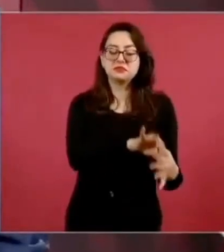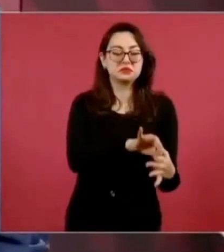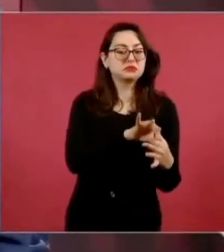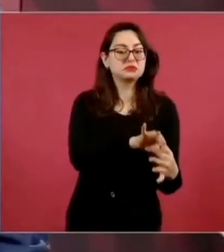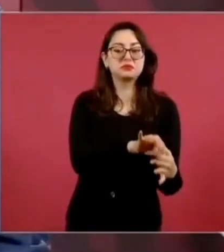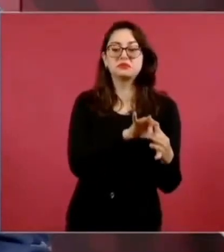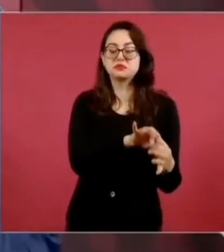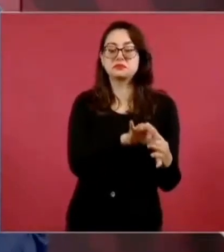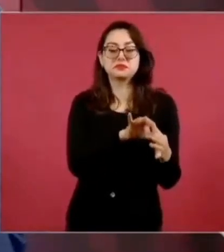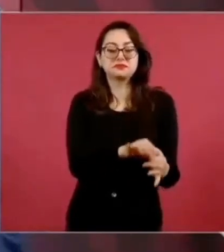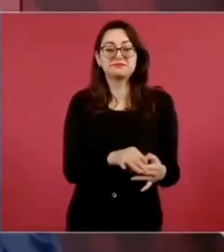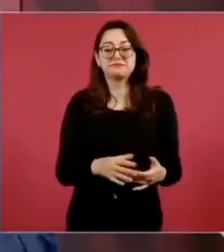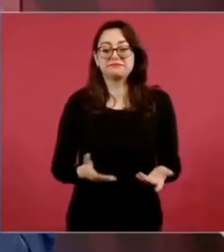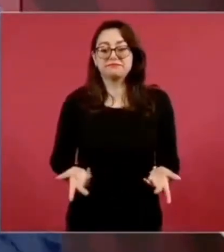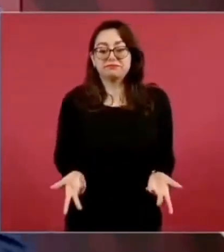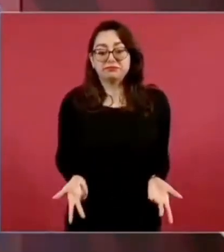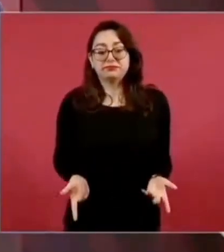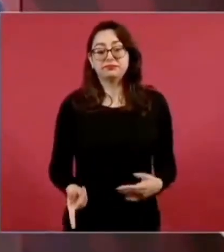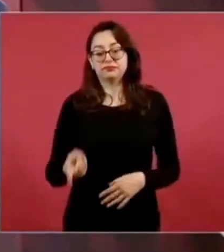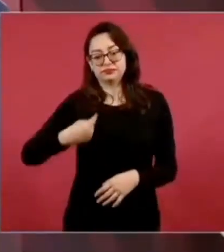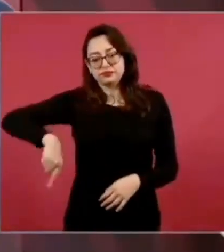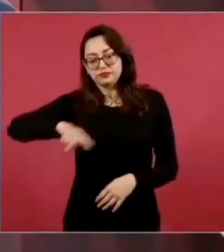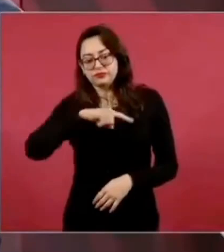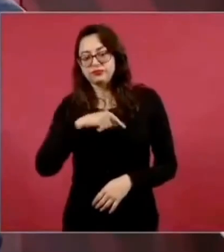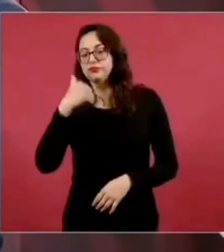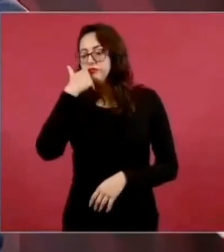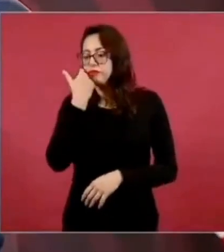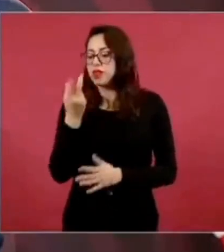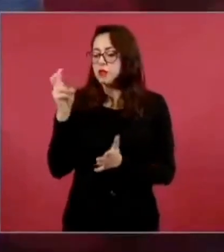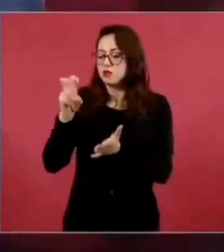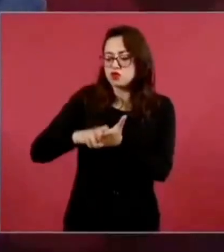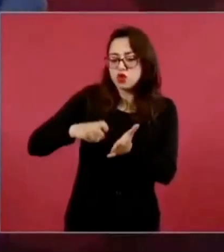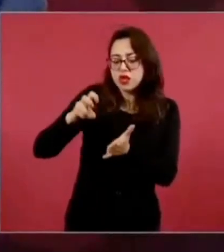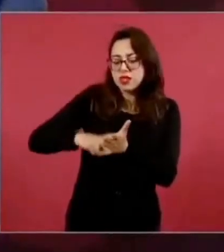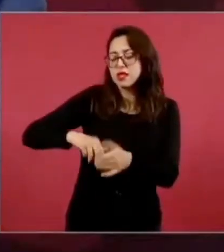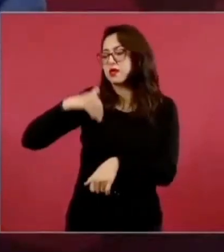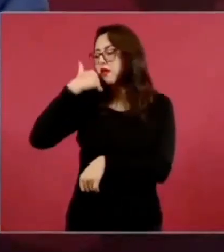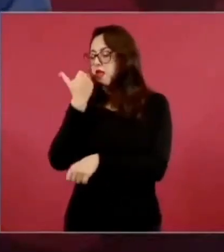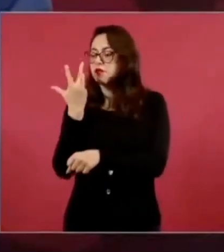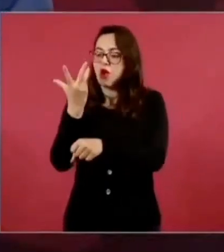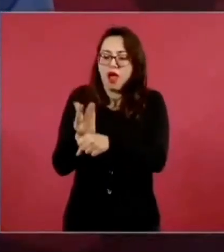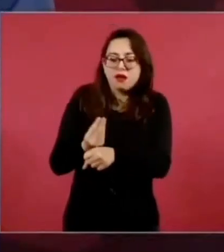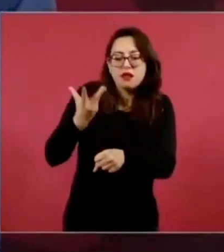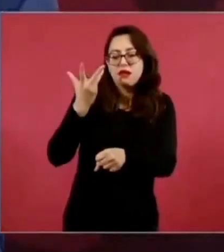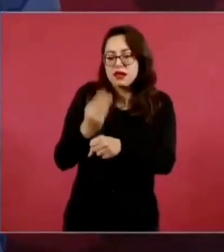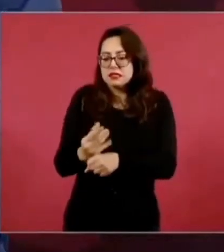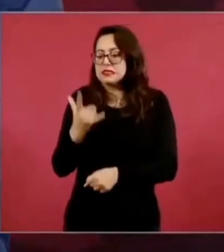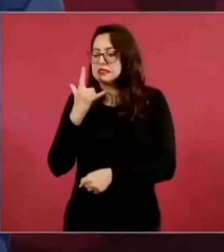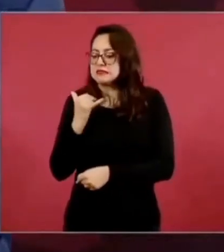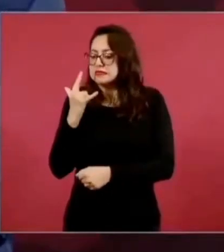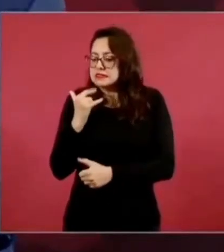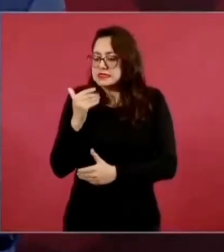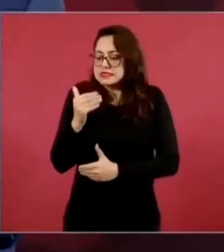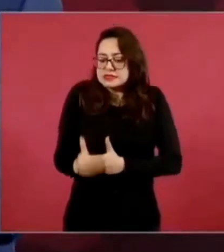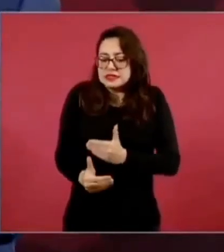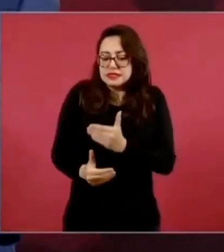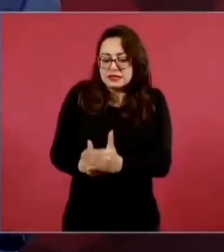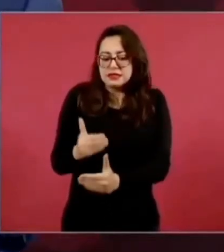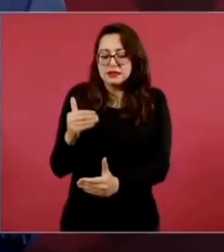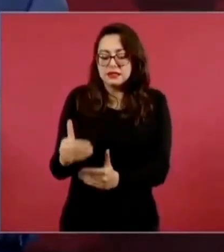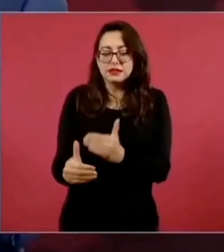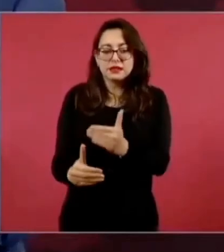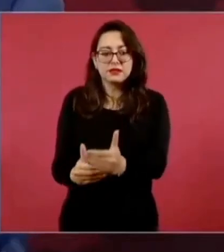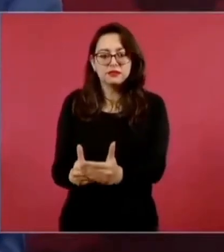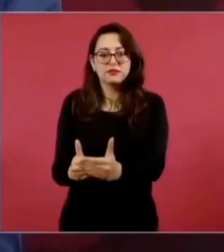Entonces, cada vez que hay una